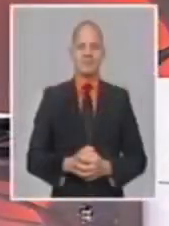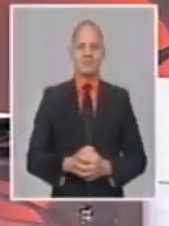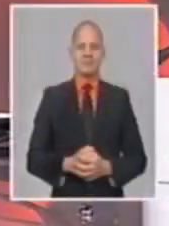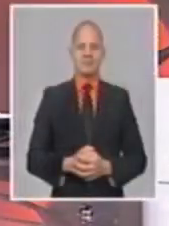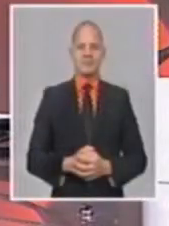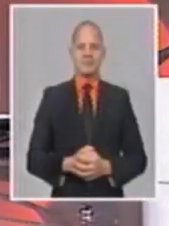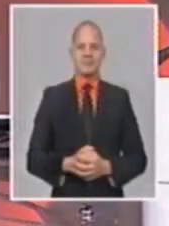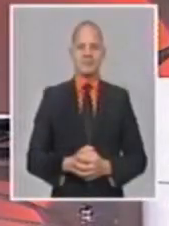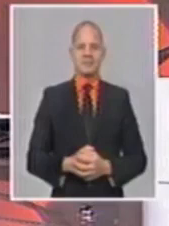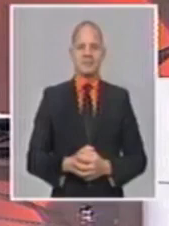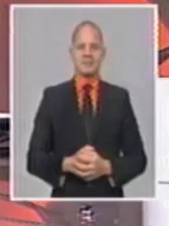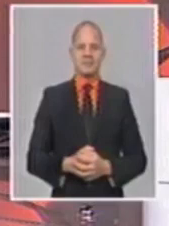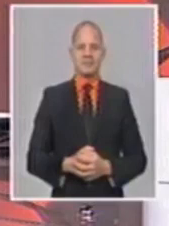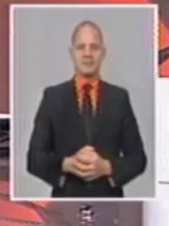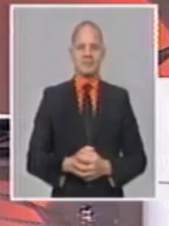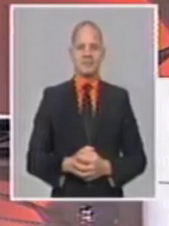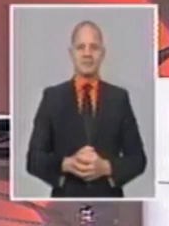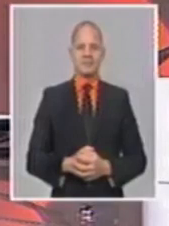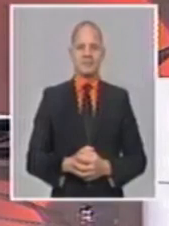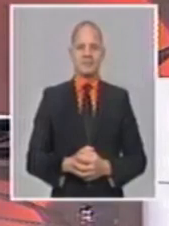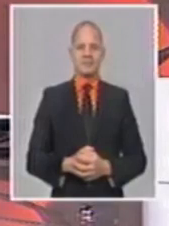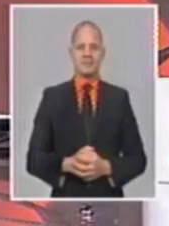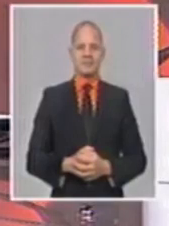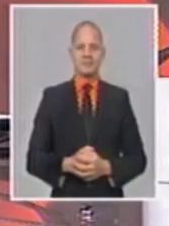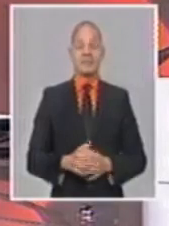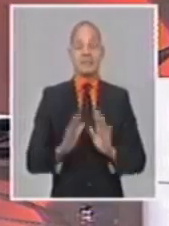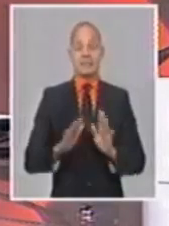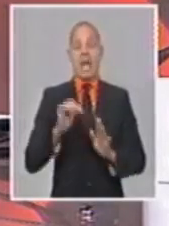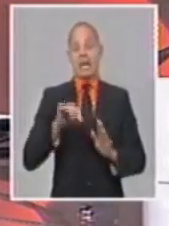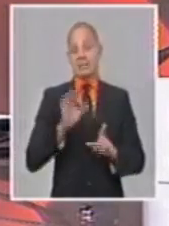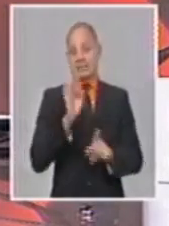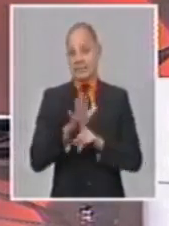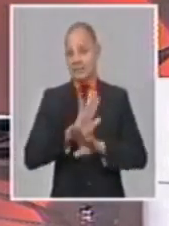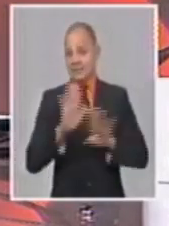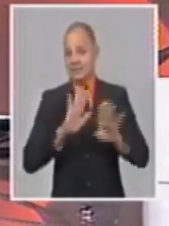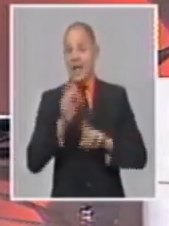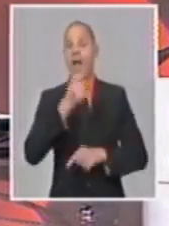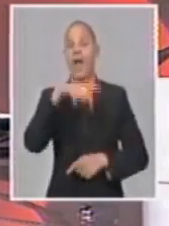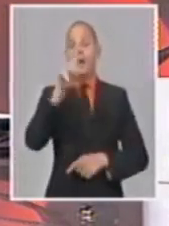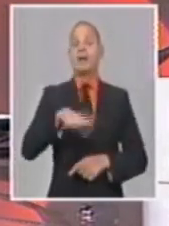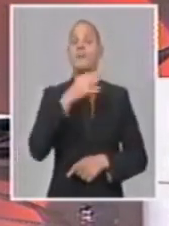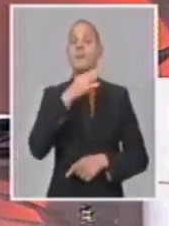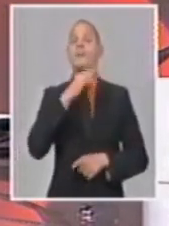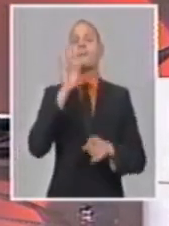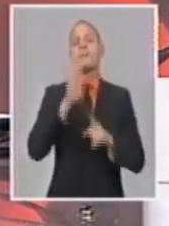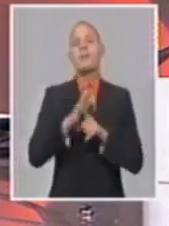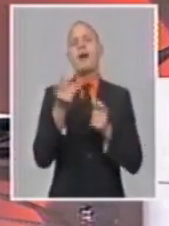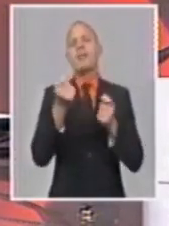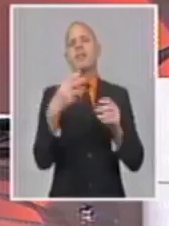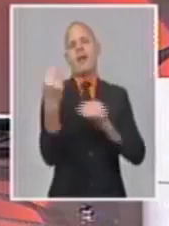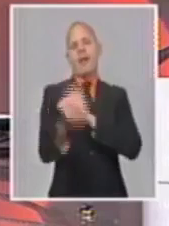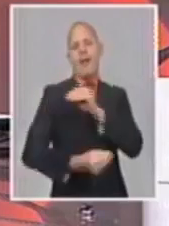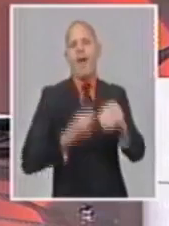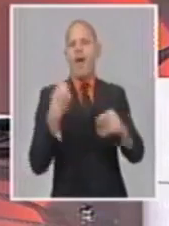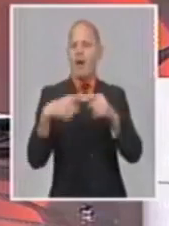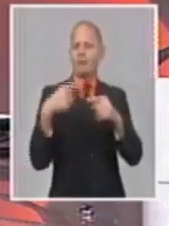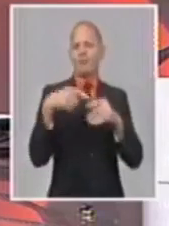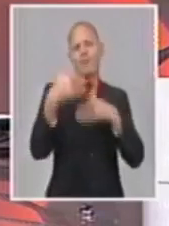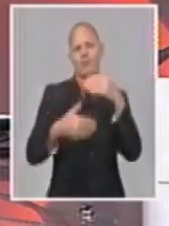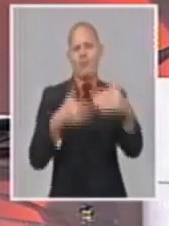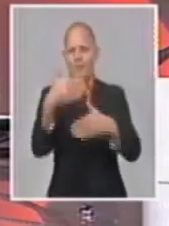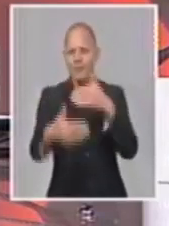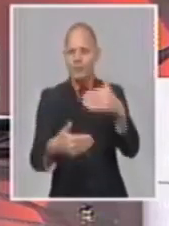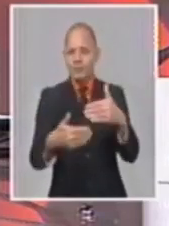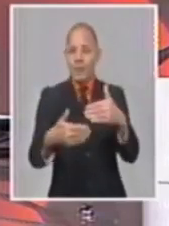Bueno, balanza fundamental en la tarea de ordenamiento es, sin duda, la que se establece entre los ingresos personales y los